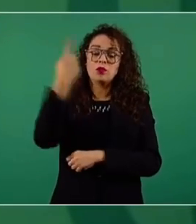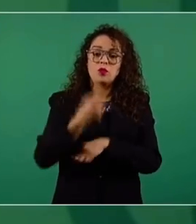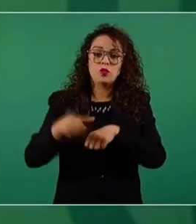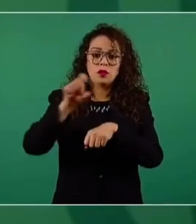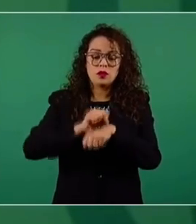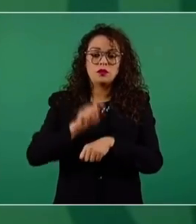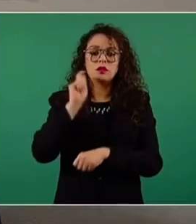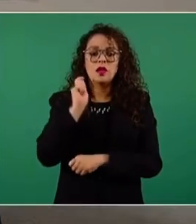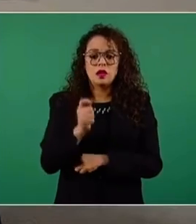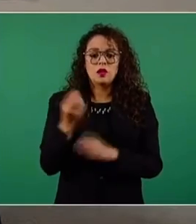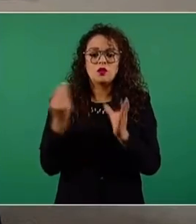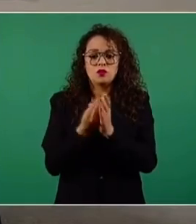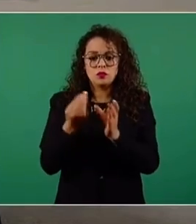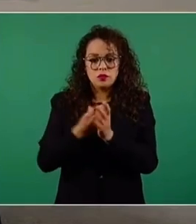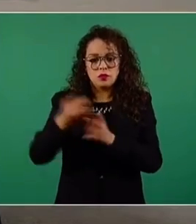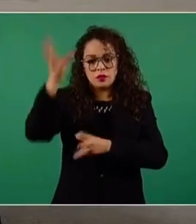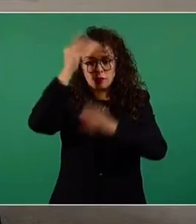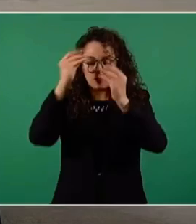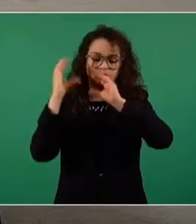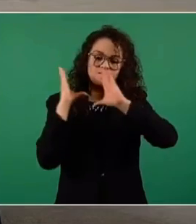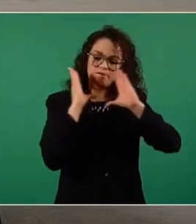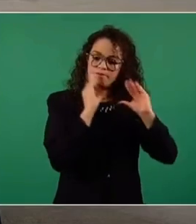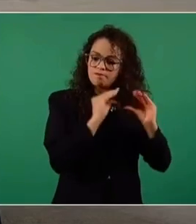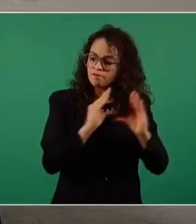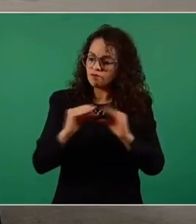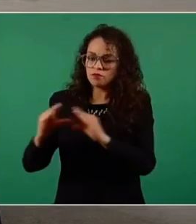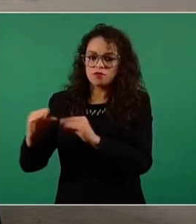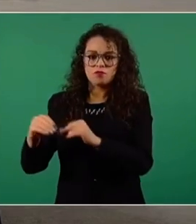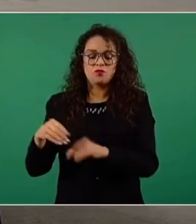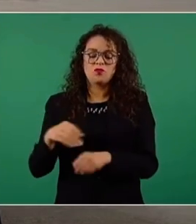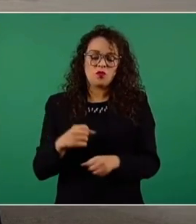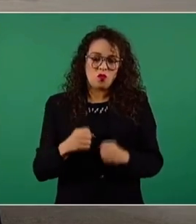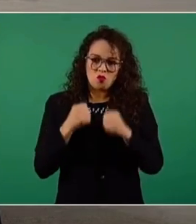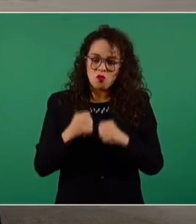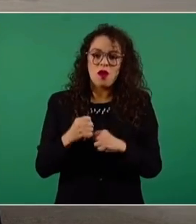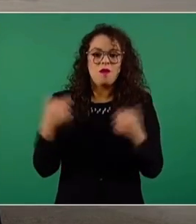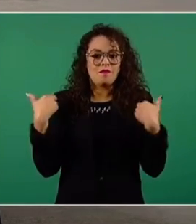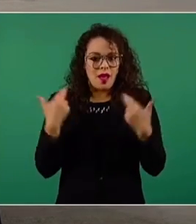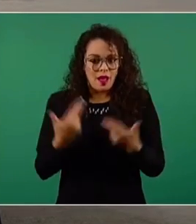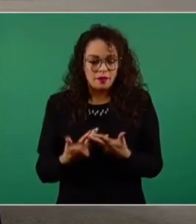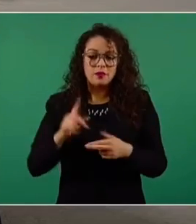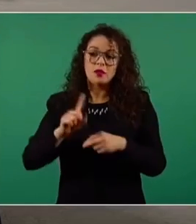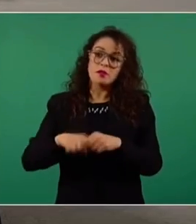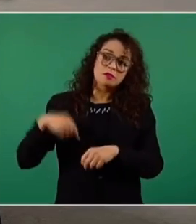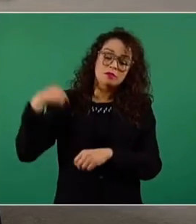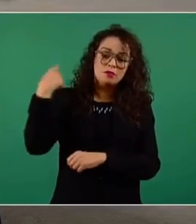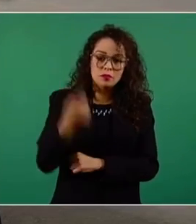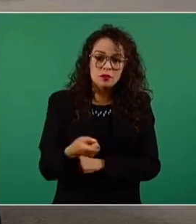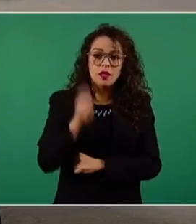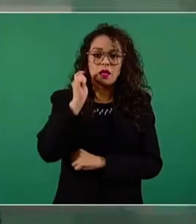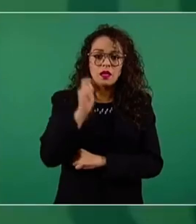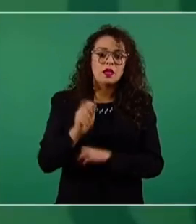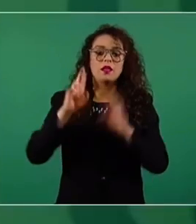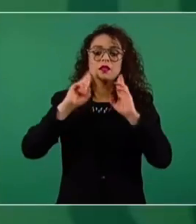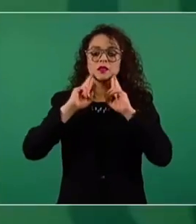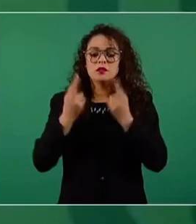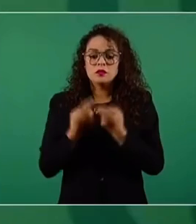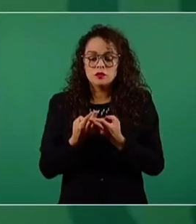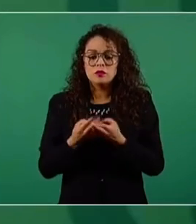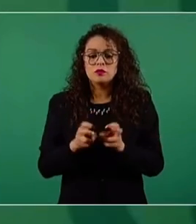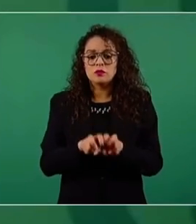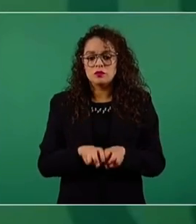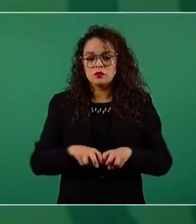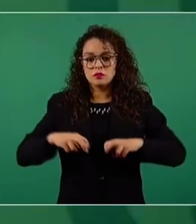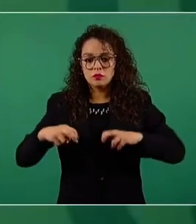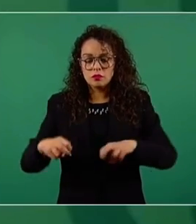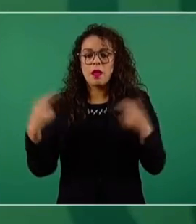intensivos de capacitación a los maestros. La siguiente semana iniciamos con lo que son consejos técnicos, en donde son espacios que donde